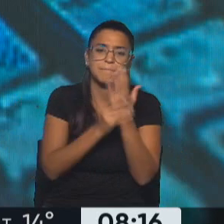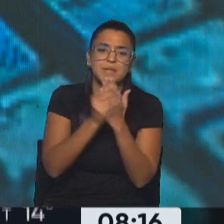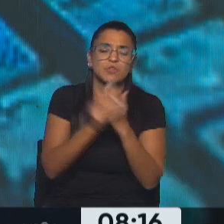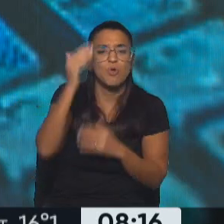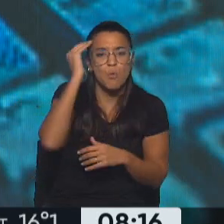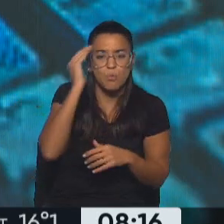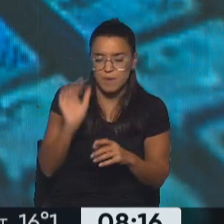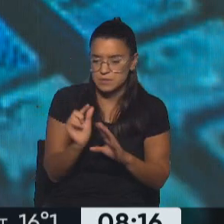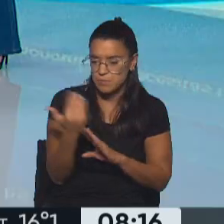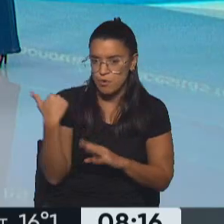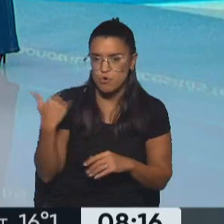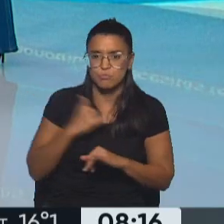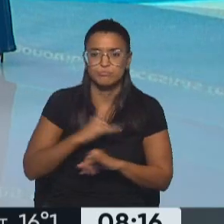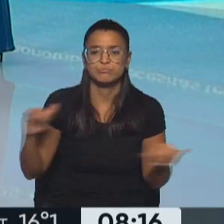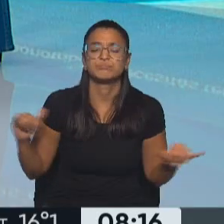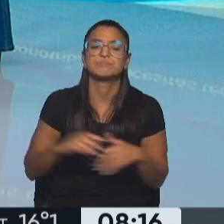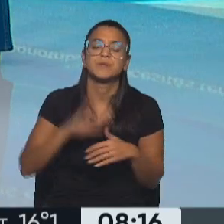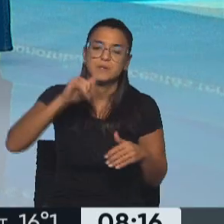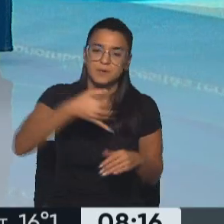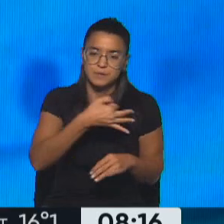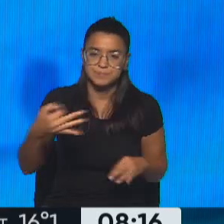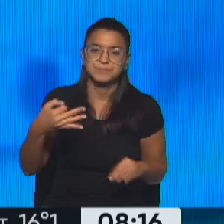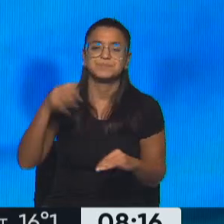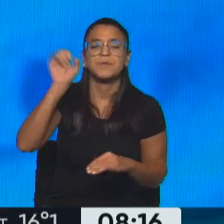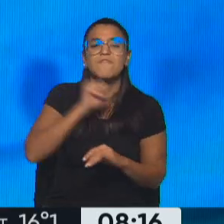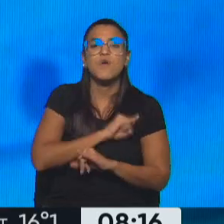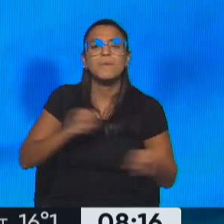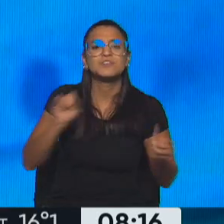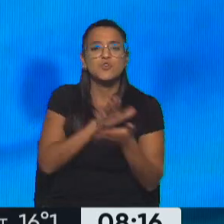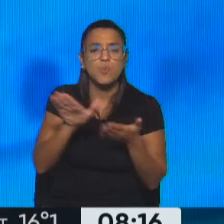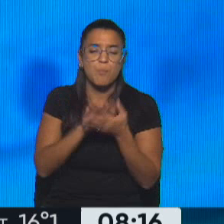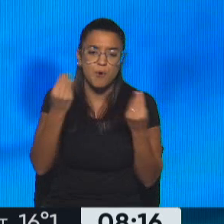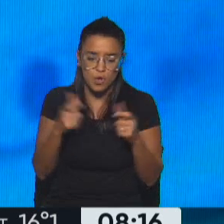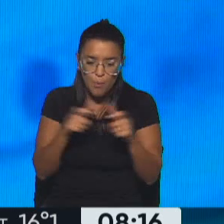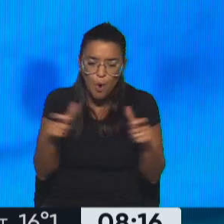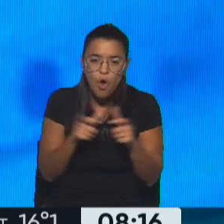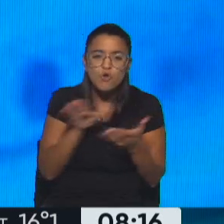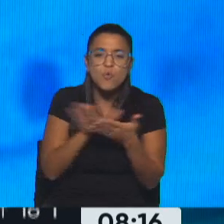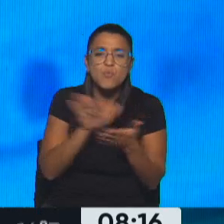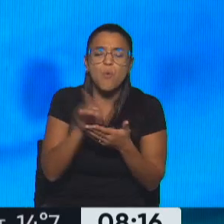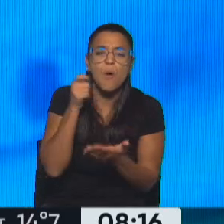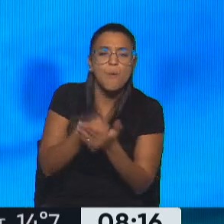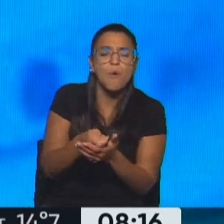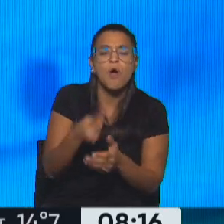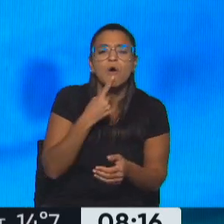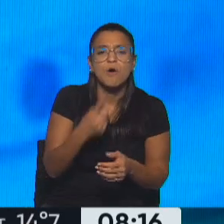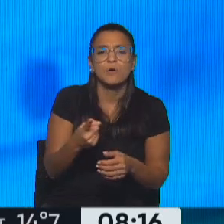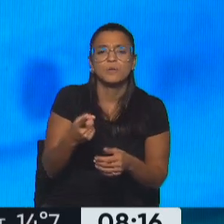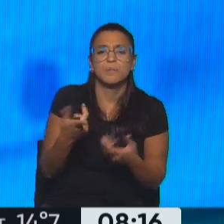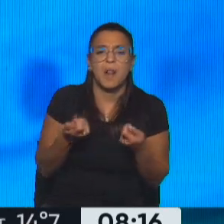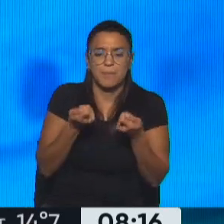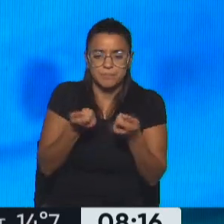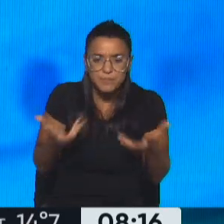Guzmán Díaz atrás. Florencia Barran. Así es, trajimos información nueva porque este bono, estas nuevas medidas del gobierno son para